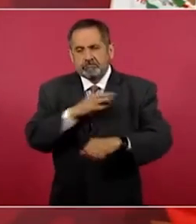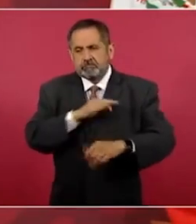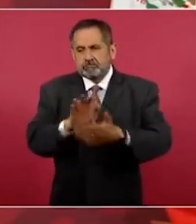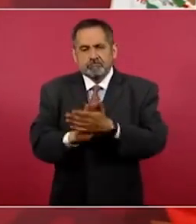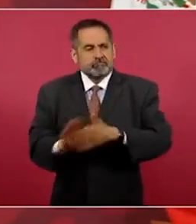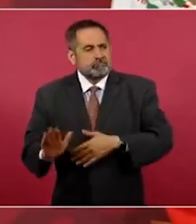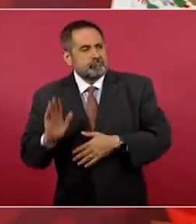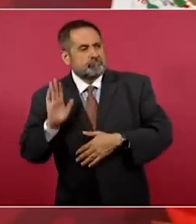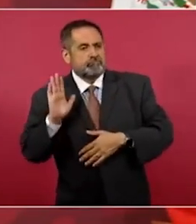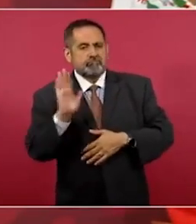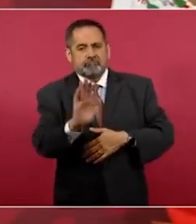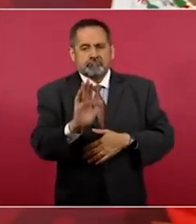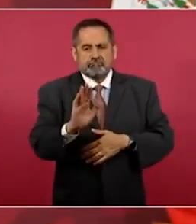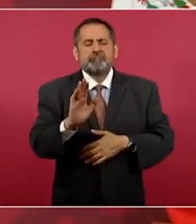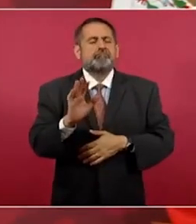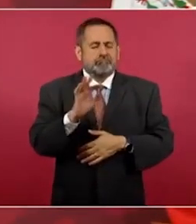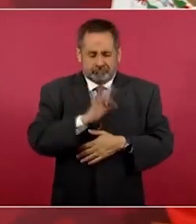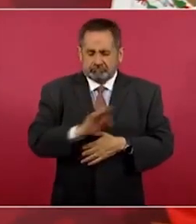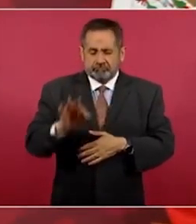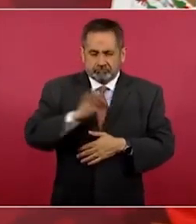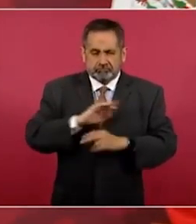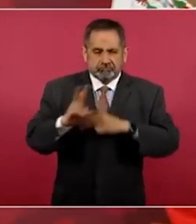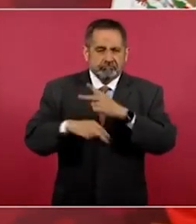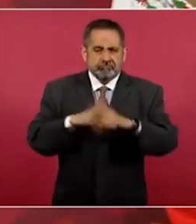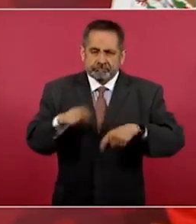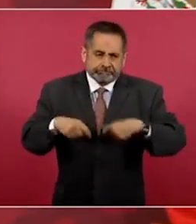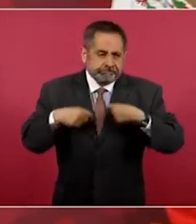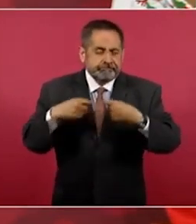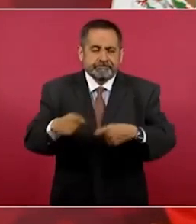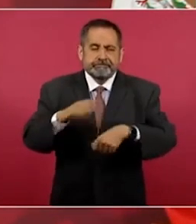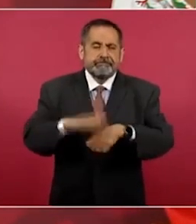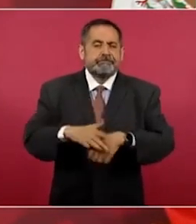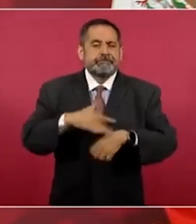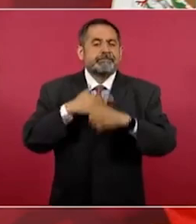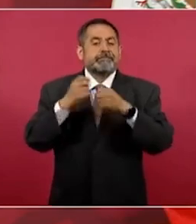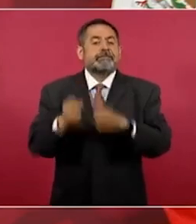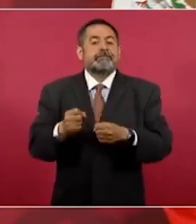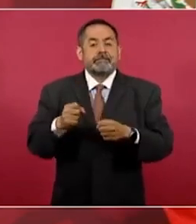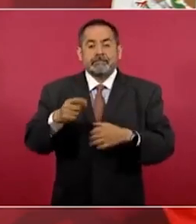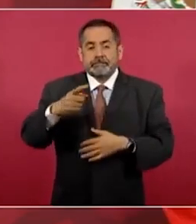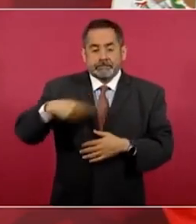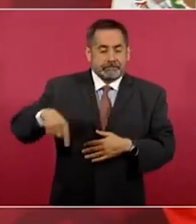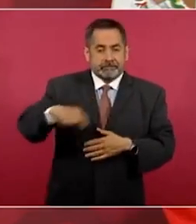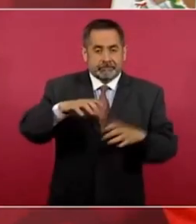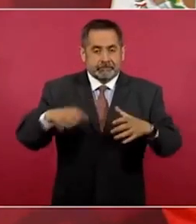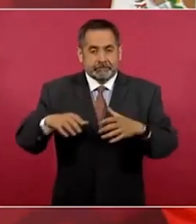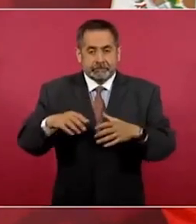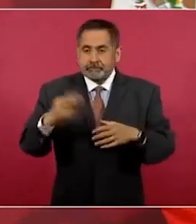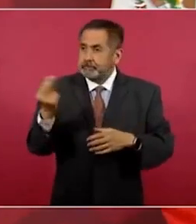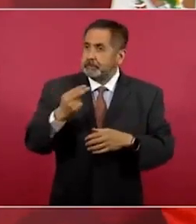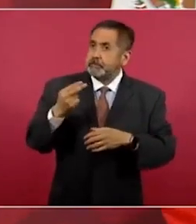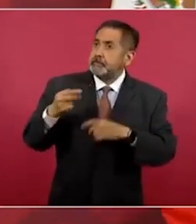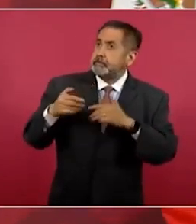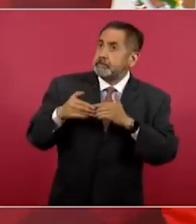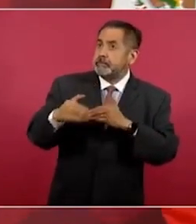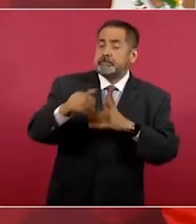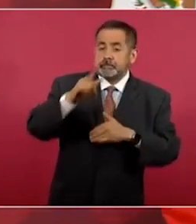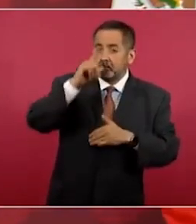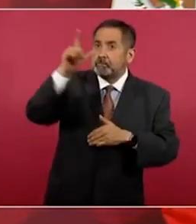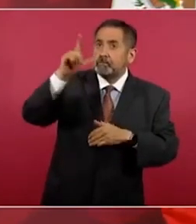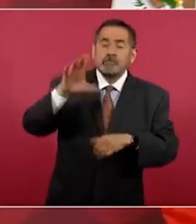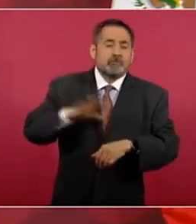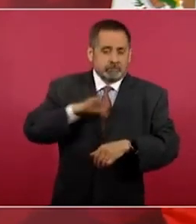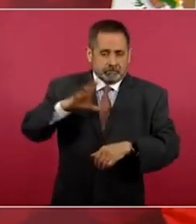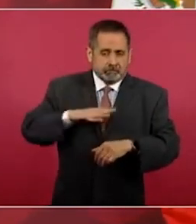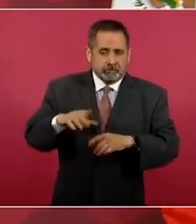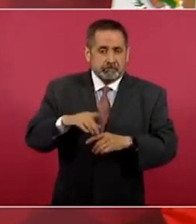básicos para garantizar que no nos falte la luz y